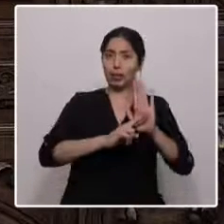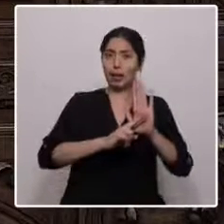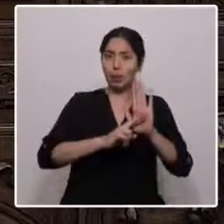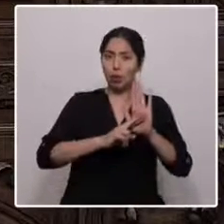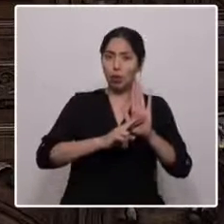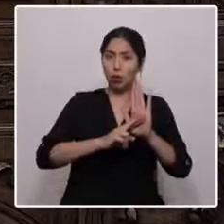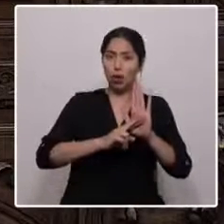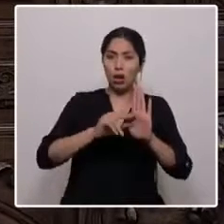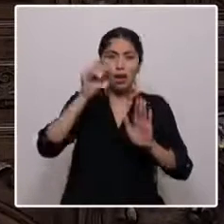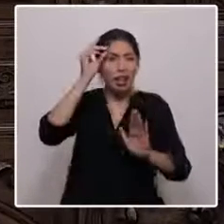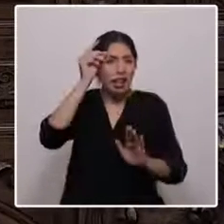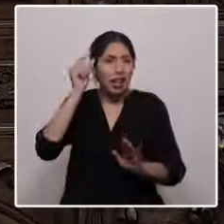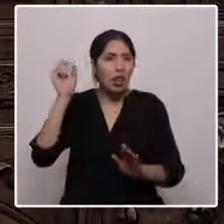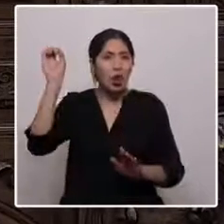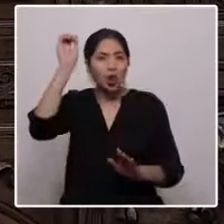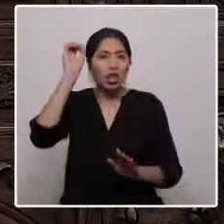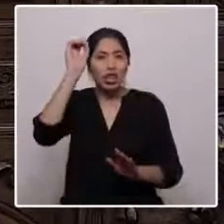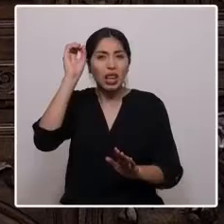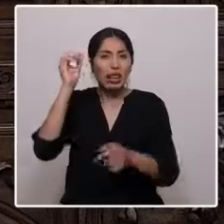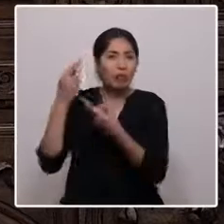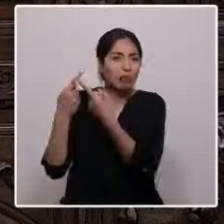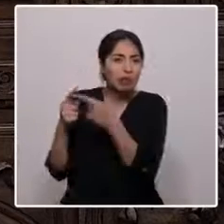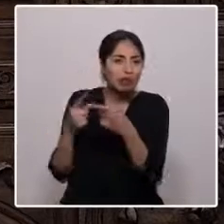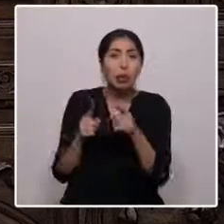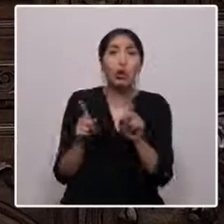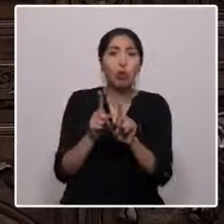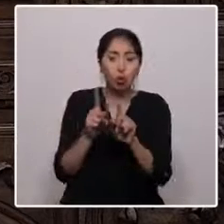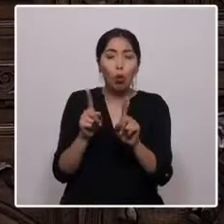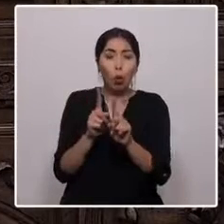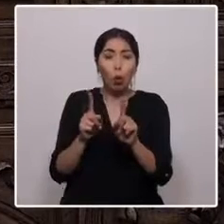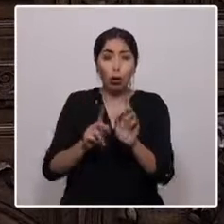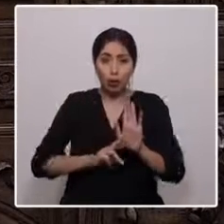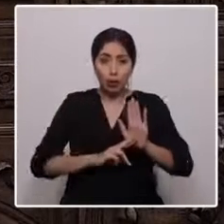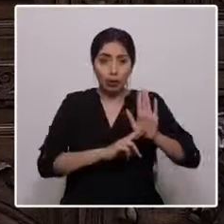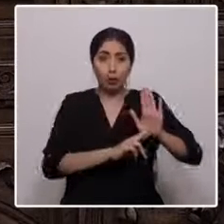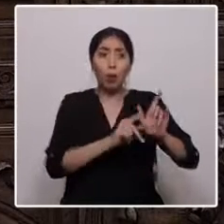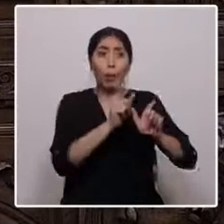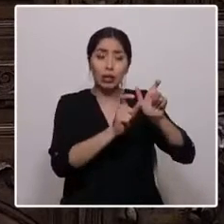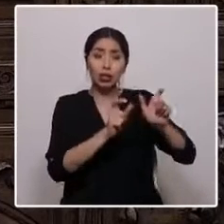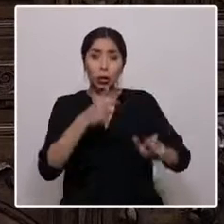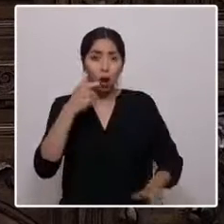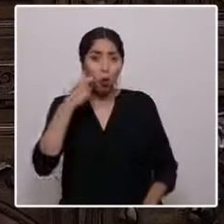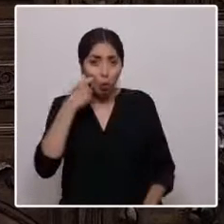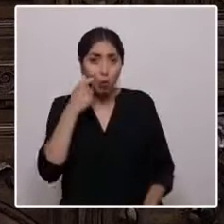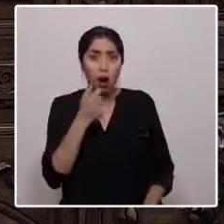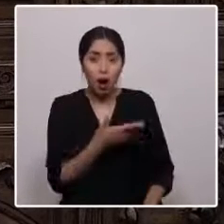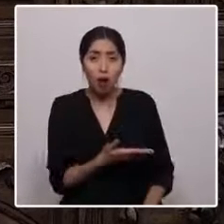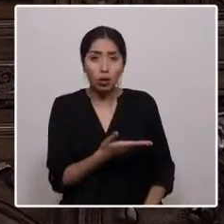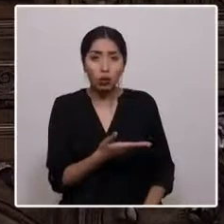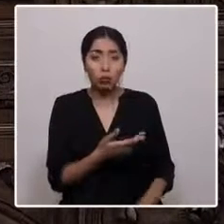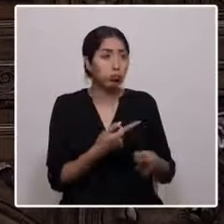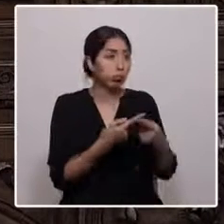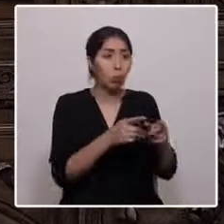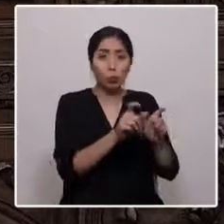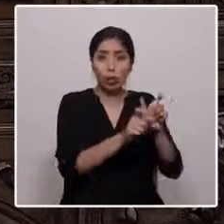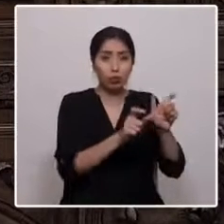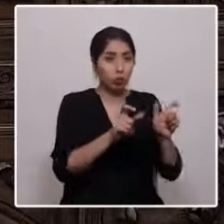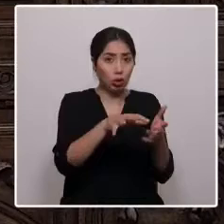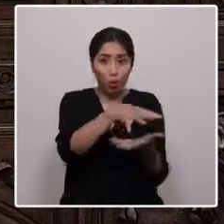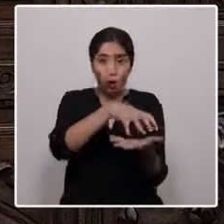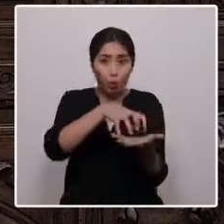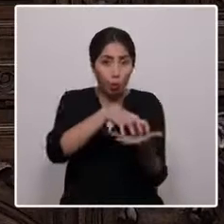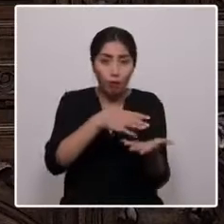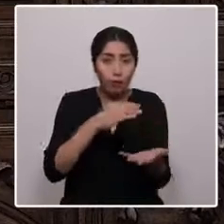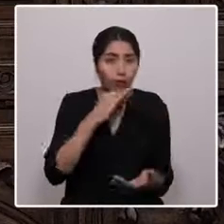abstractas, representamos a personas de carne y hueso como es el UMA, o fueron la Tita, el Chundo y el Chirujo, que